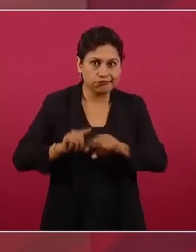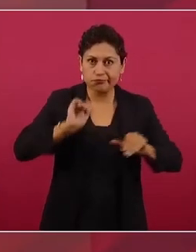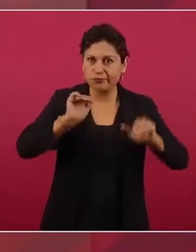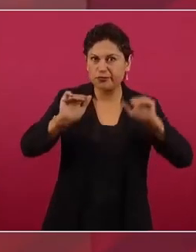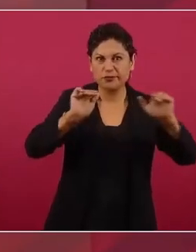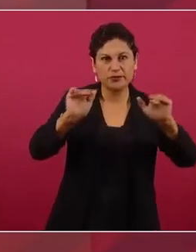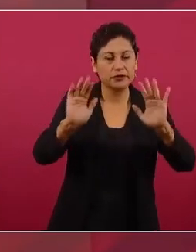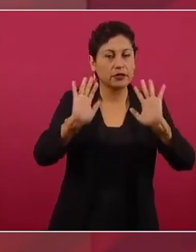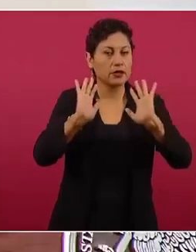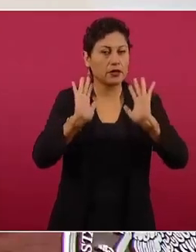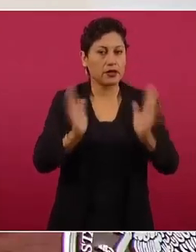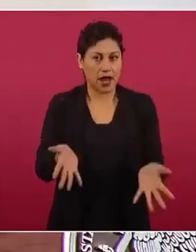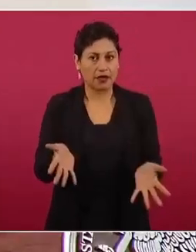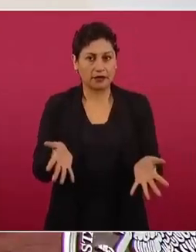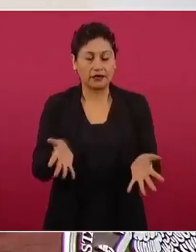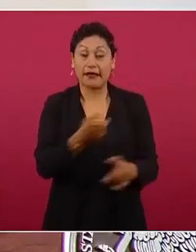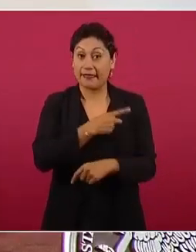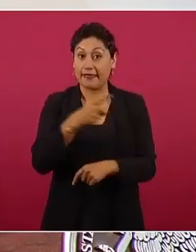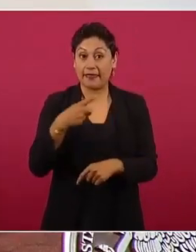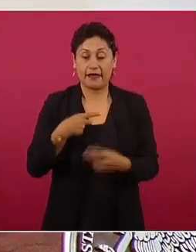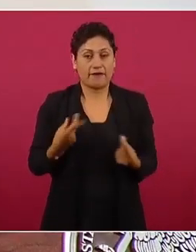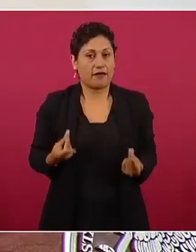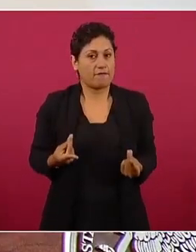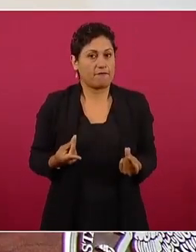y hay que resolver ya,